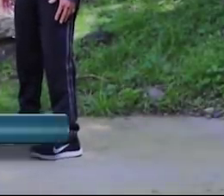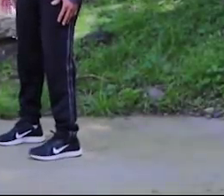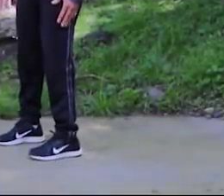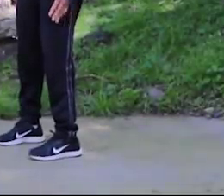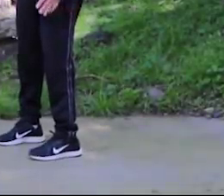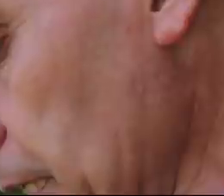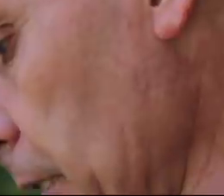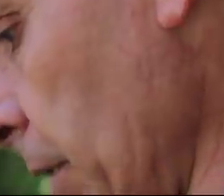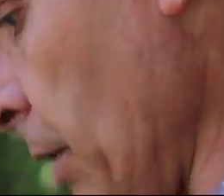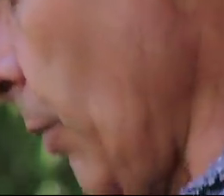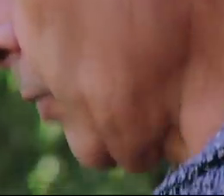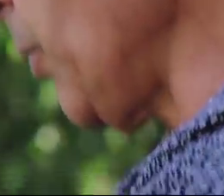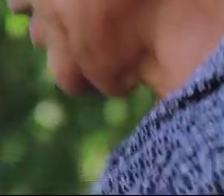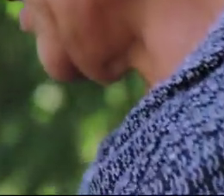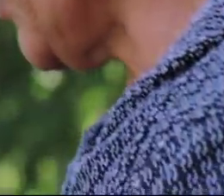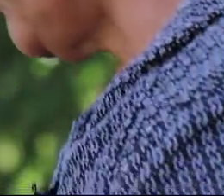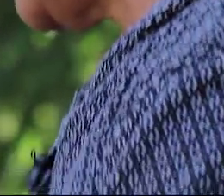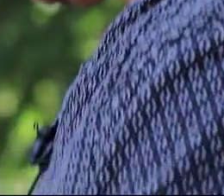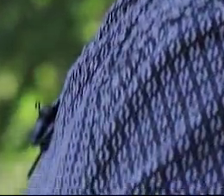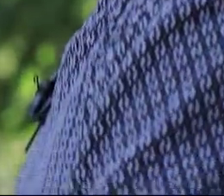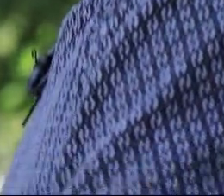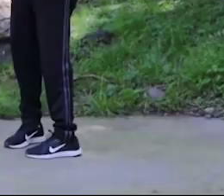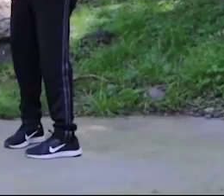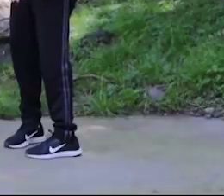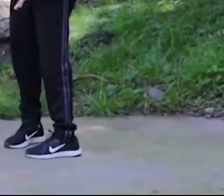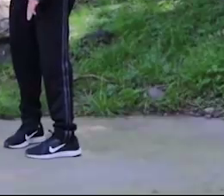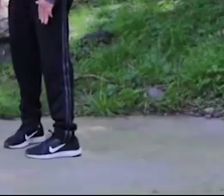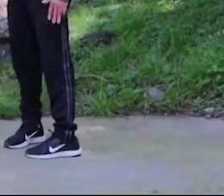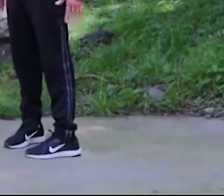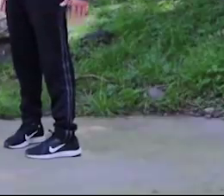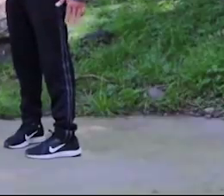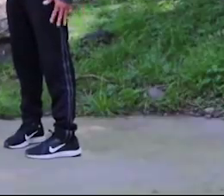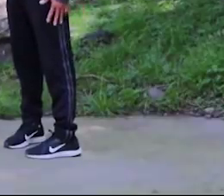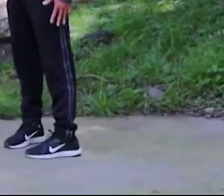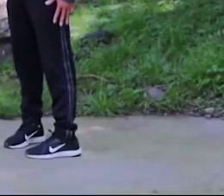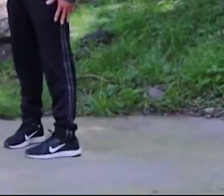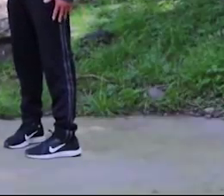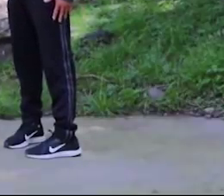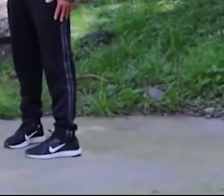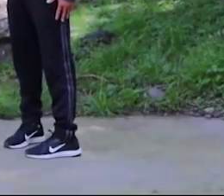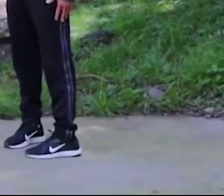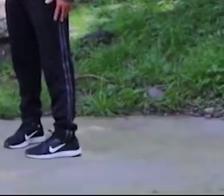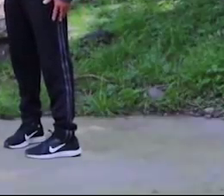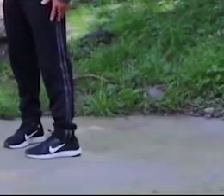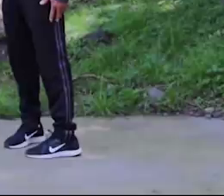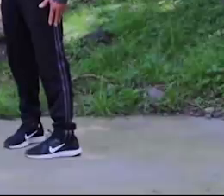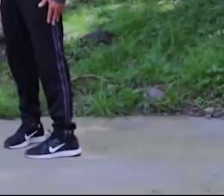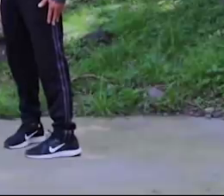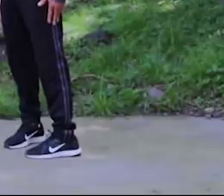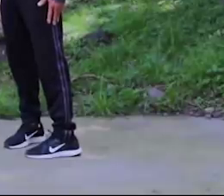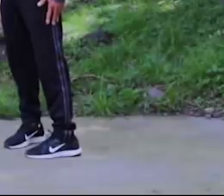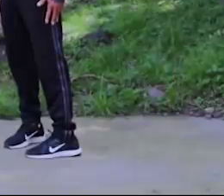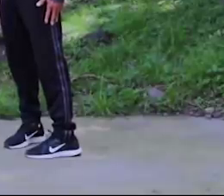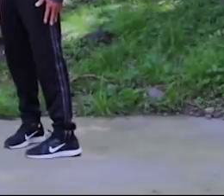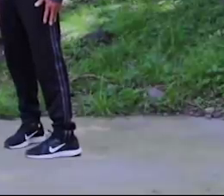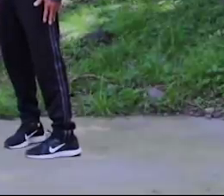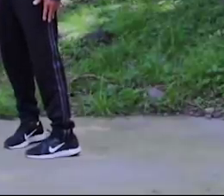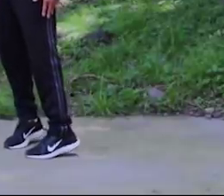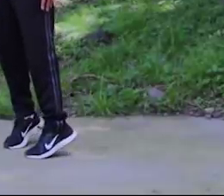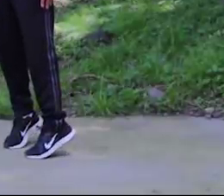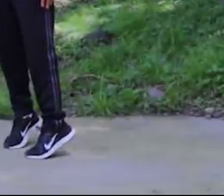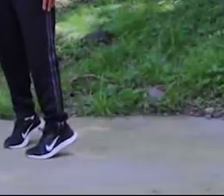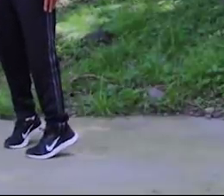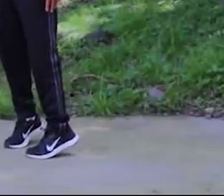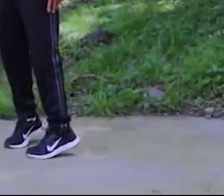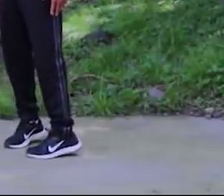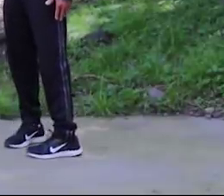Abrimos vamos a meter las puntas hacia adentro y nos paramos derecho y hacemos la elevación de talones.